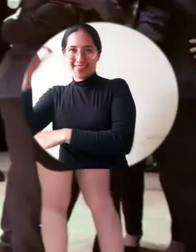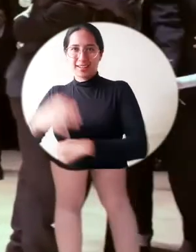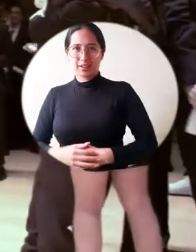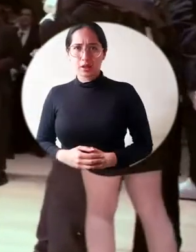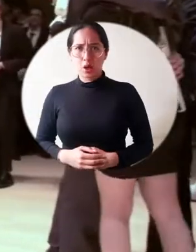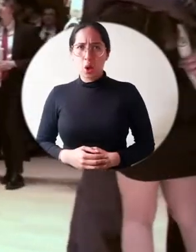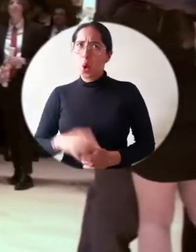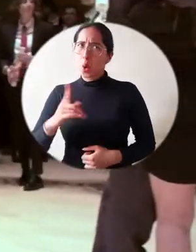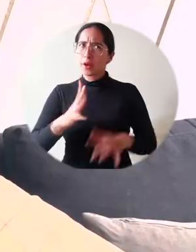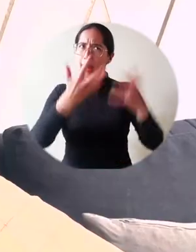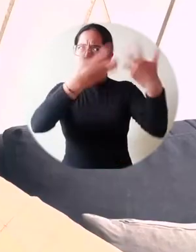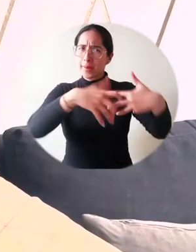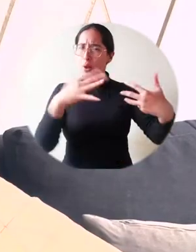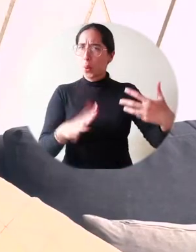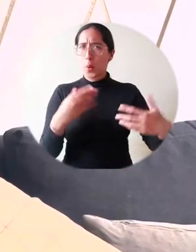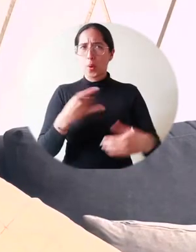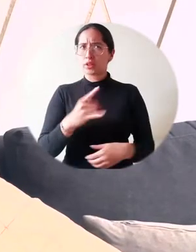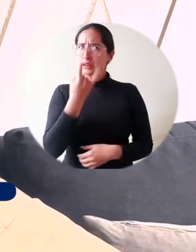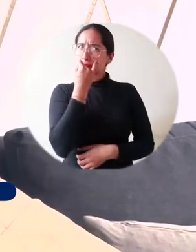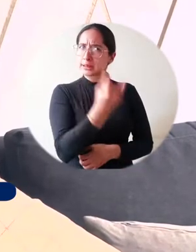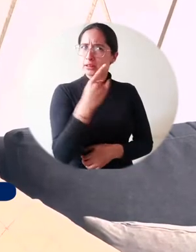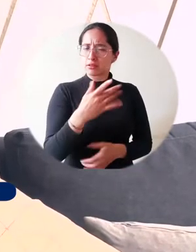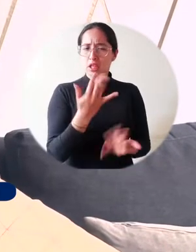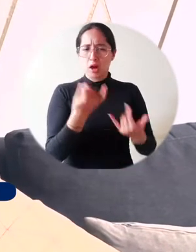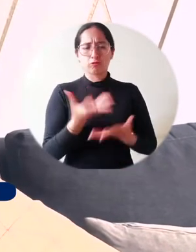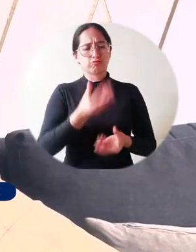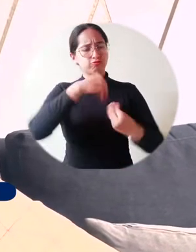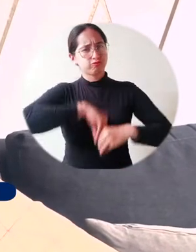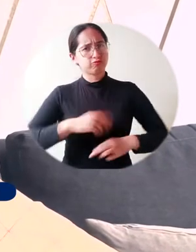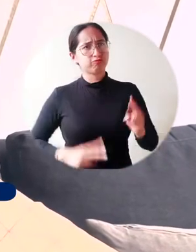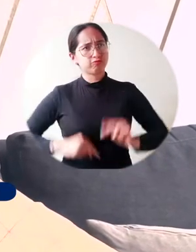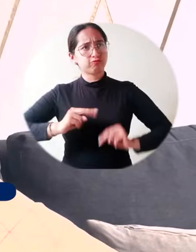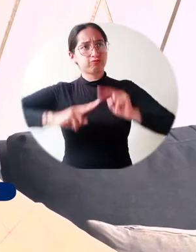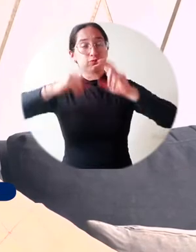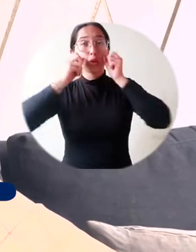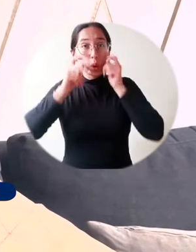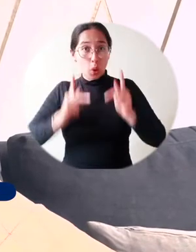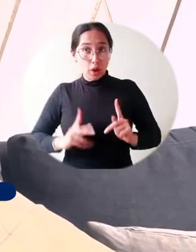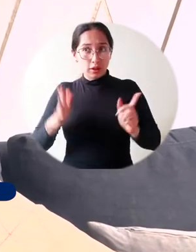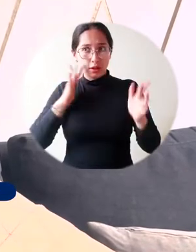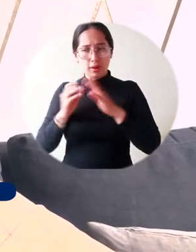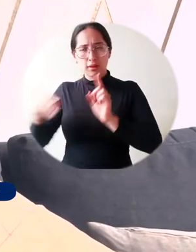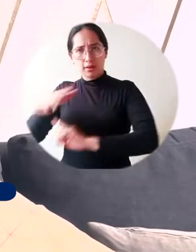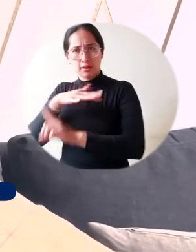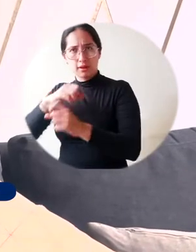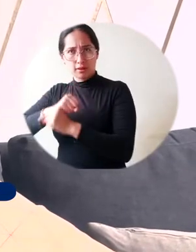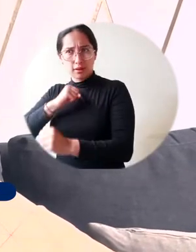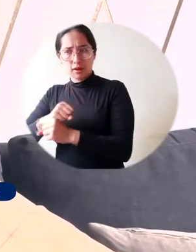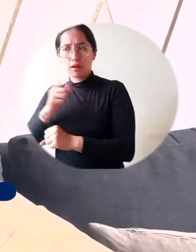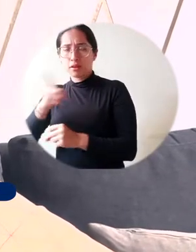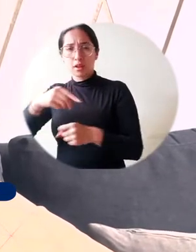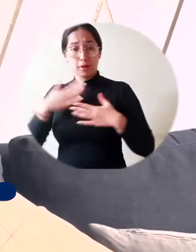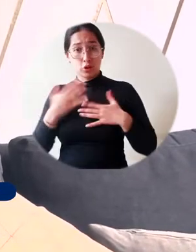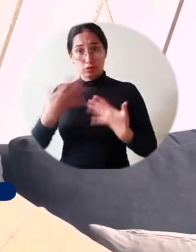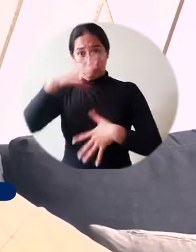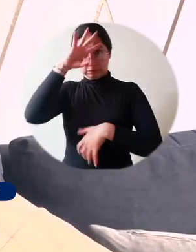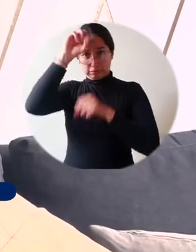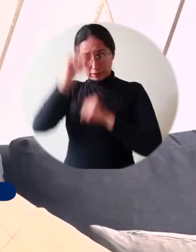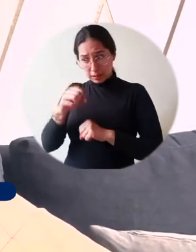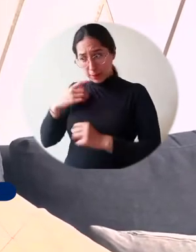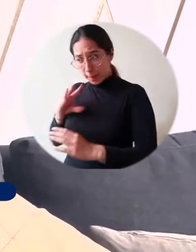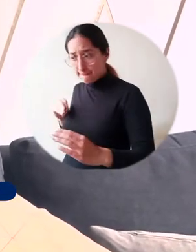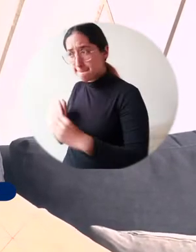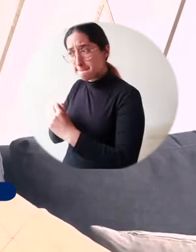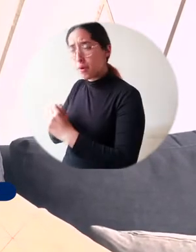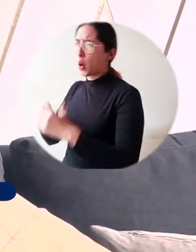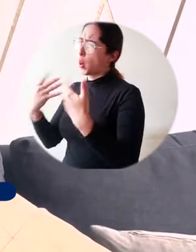Esta experiencia me pareció muy enriquecedora tanto en el ámbito personal como en el ámbito laboral, debido a que personal, porque mi capacidad de